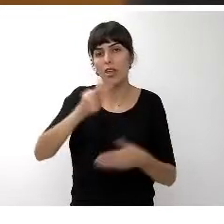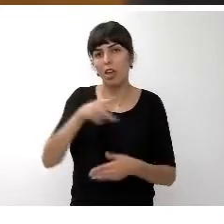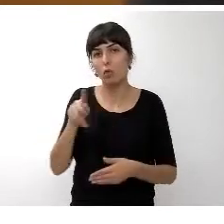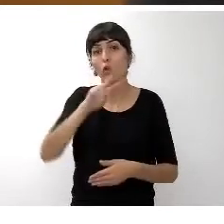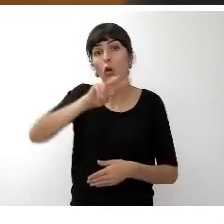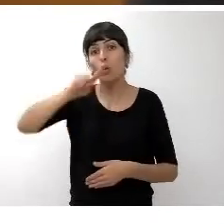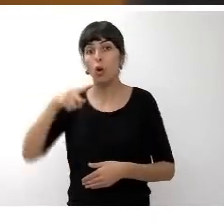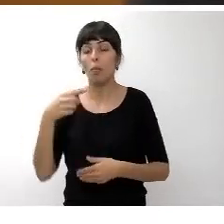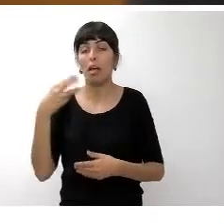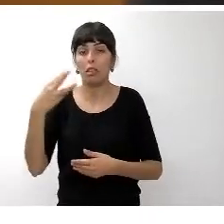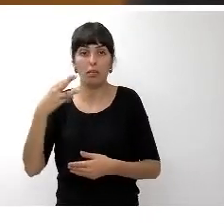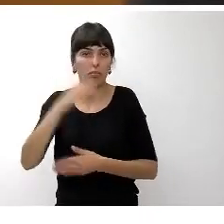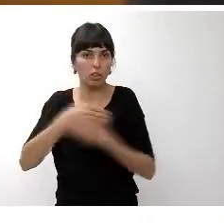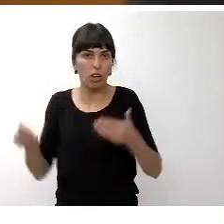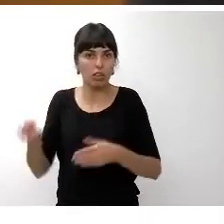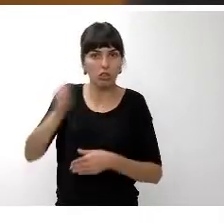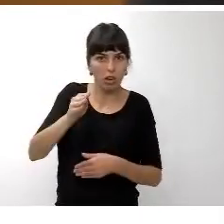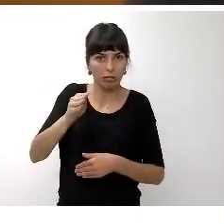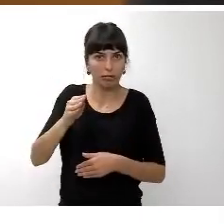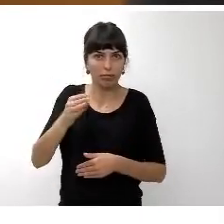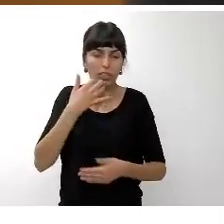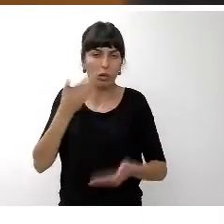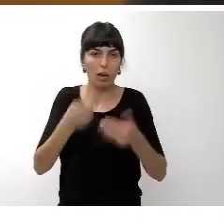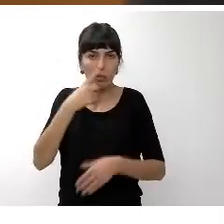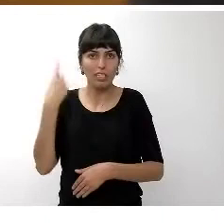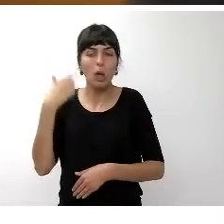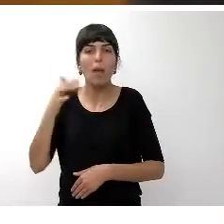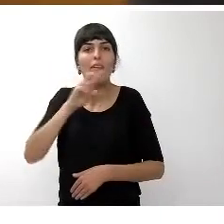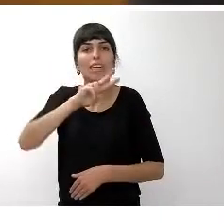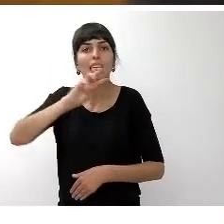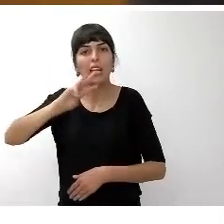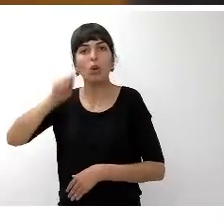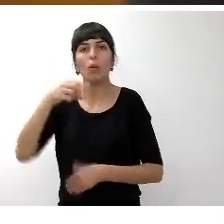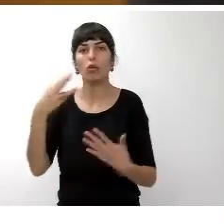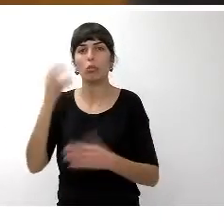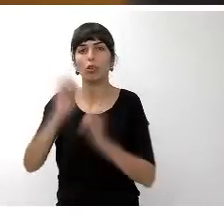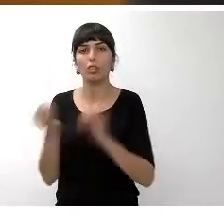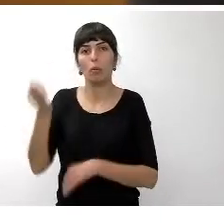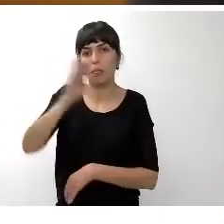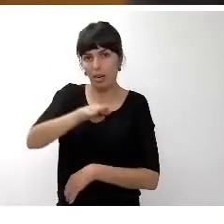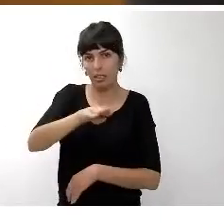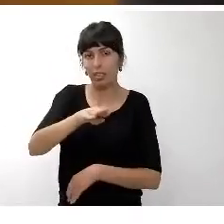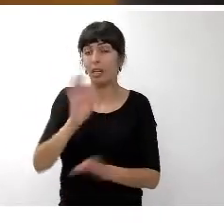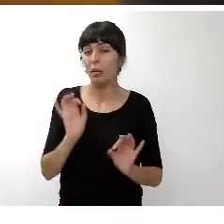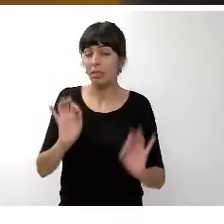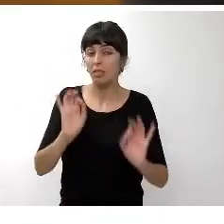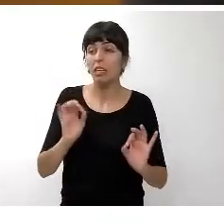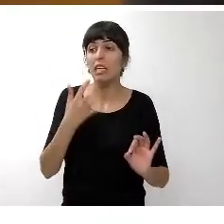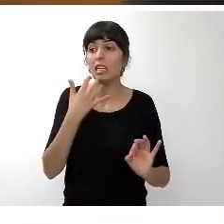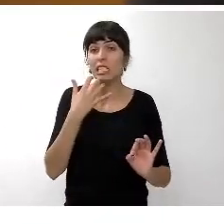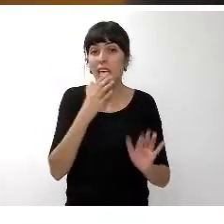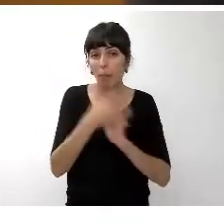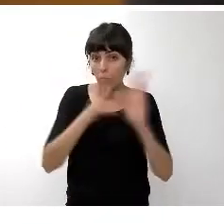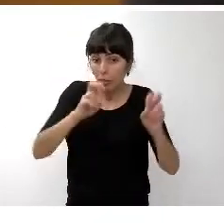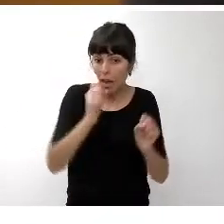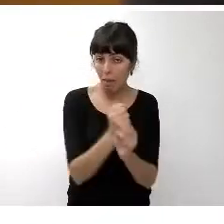adicionales al 2015 con un 23,8% más particularmente y si vamos funcionalmente a la parte de empleo